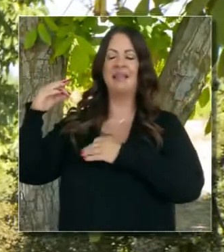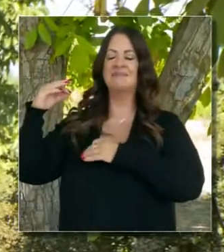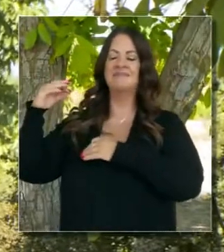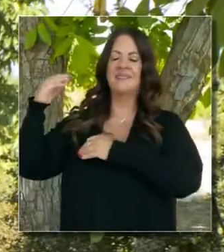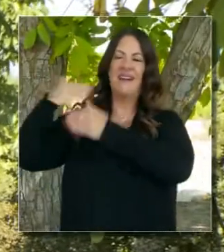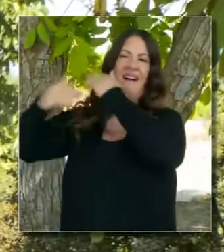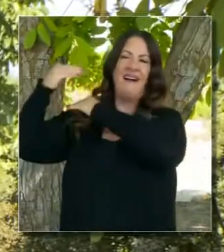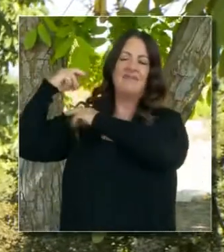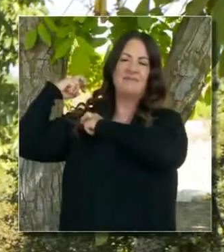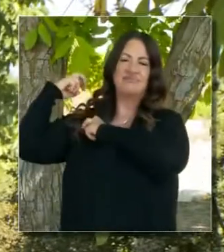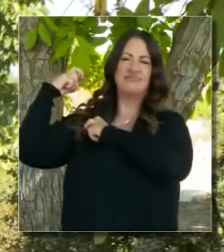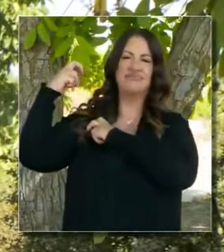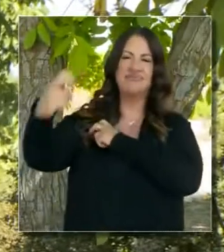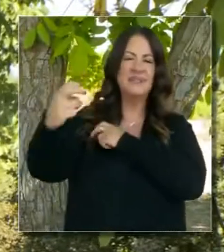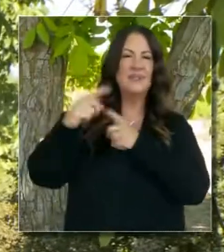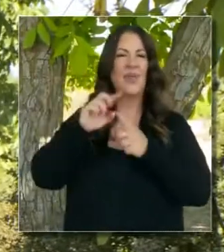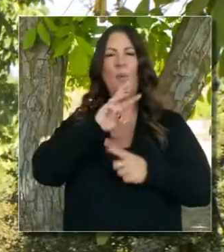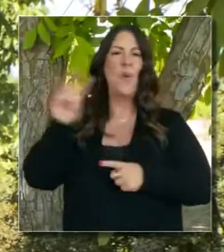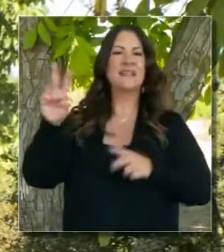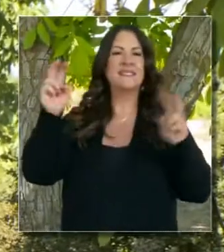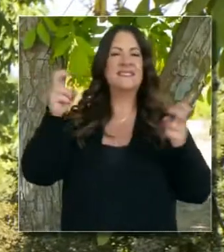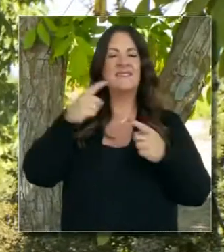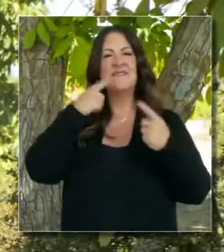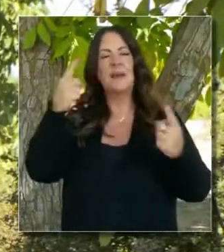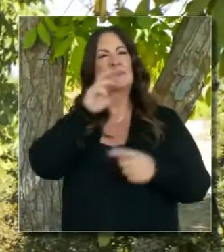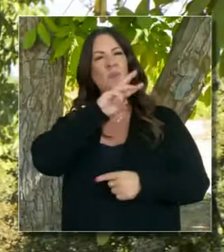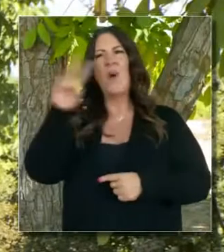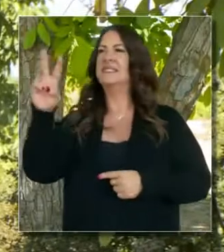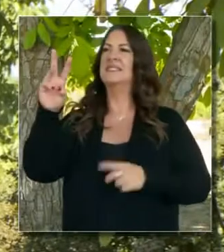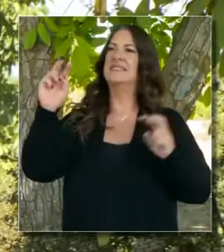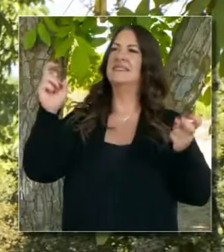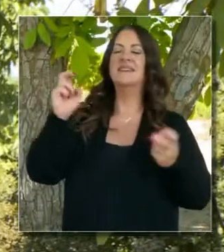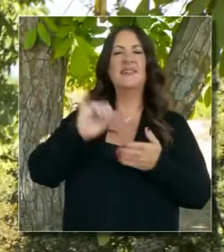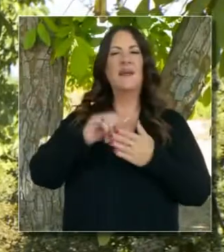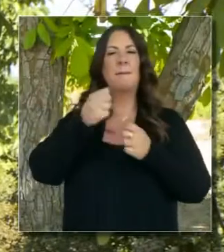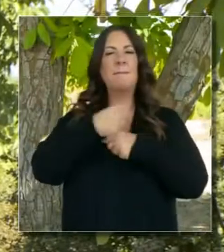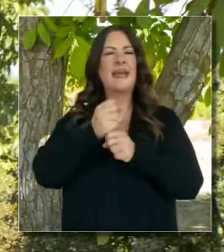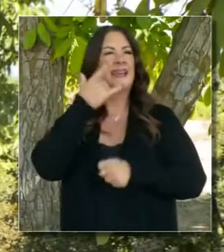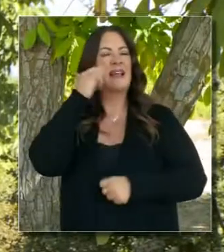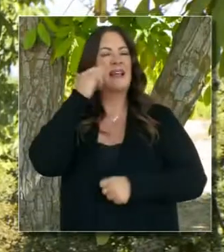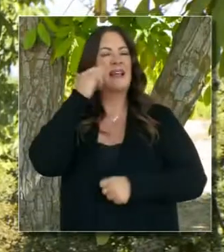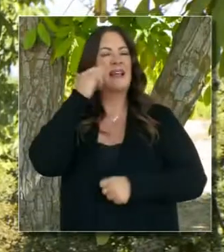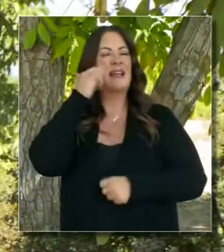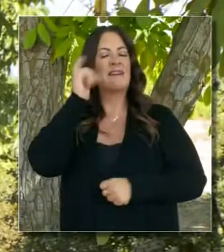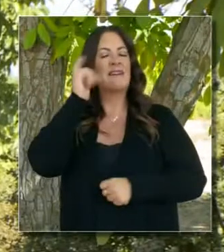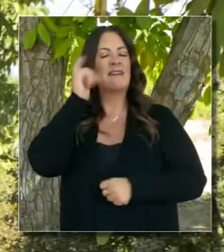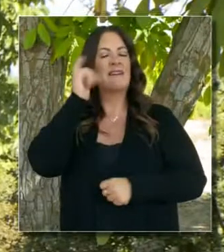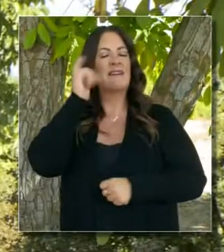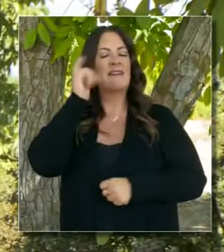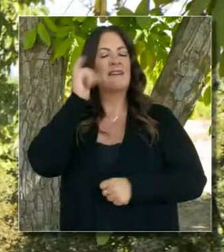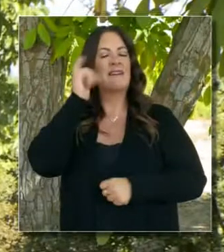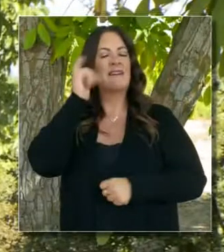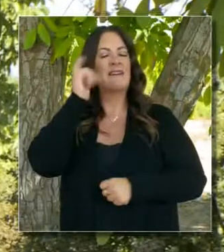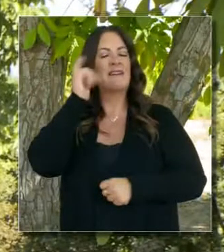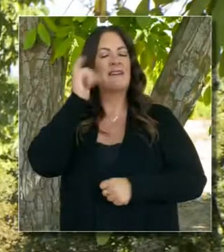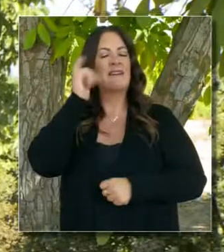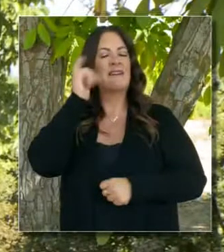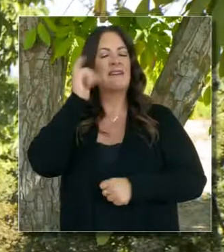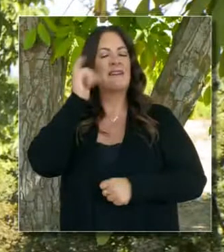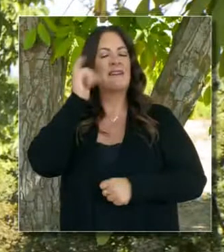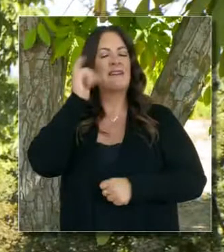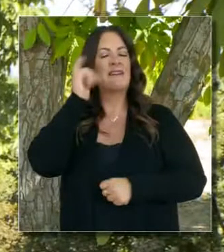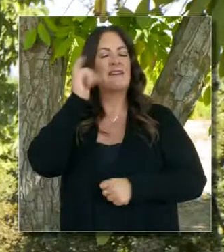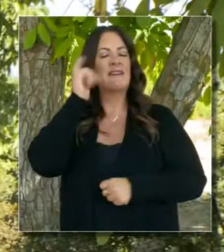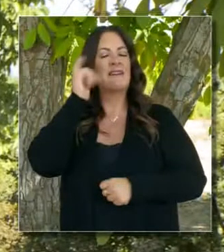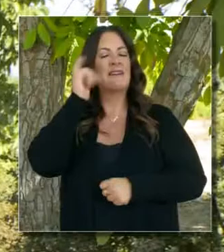Como dice el dicho, ve al oeste, ve al oeste joven. Son parte del espíritu pionero de California, que hace genial y